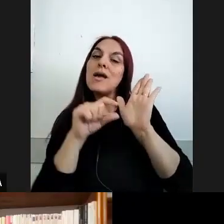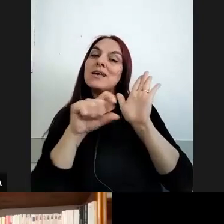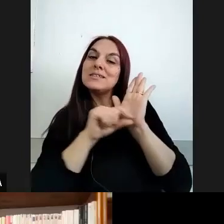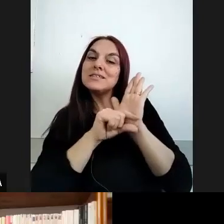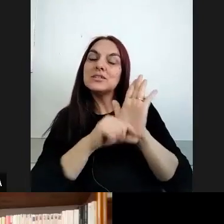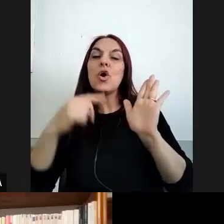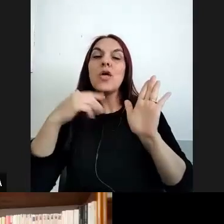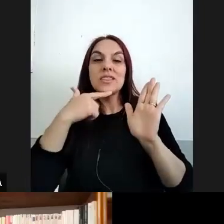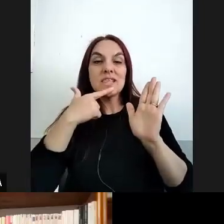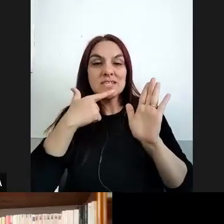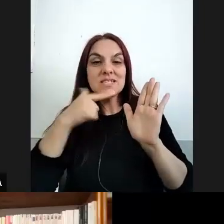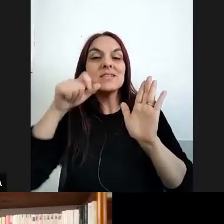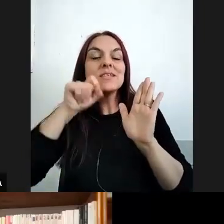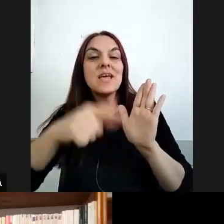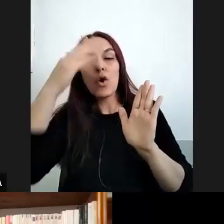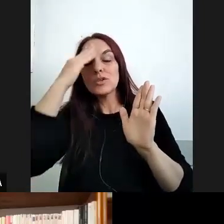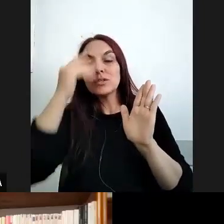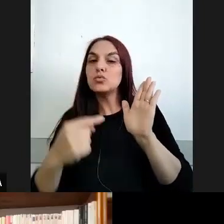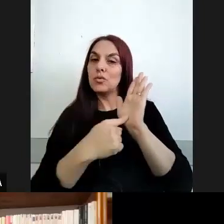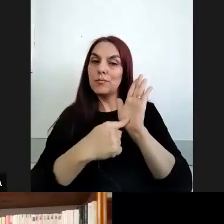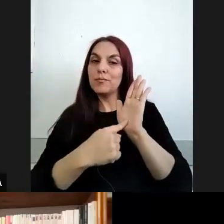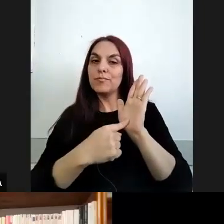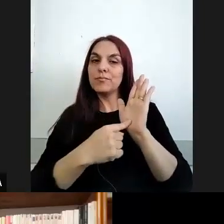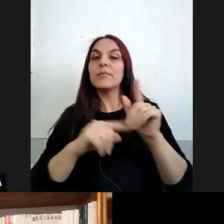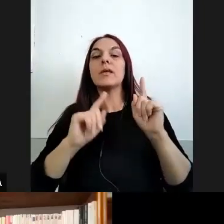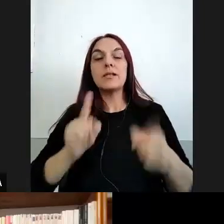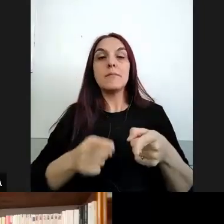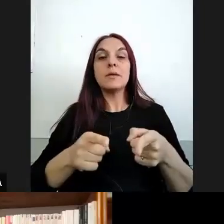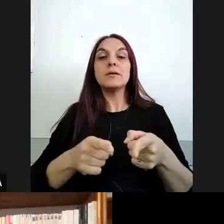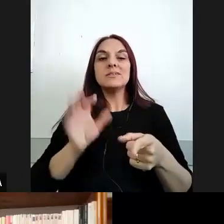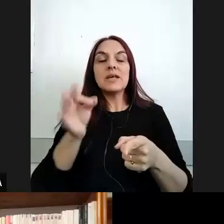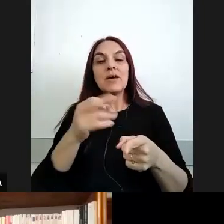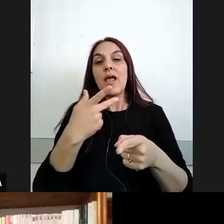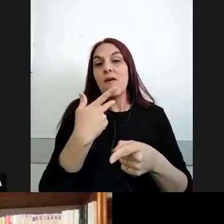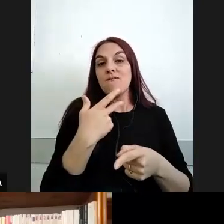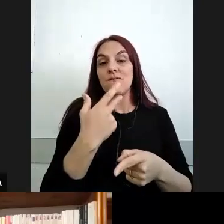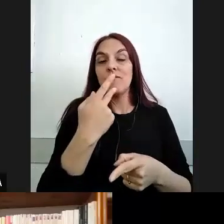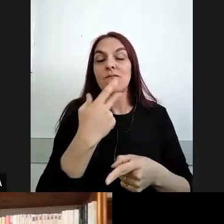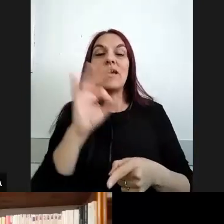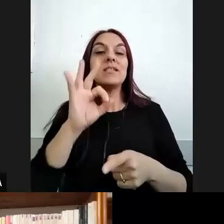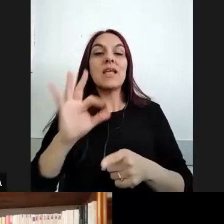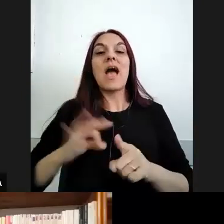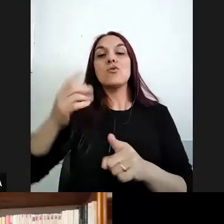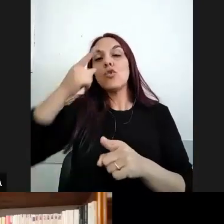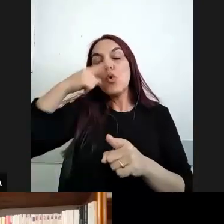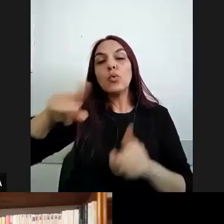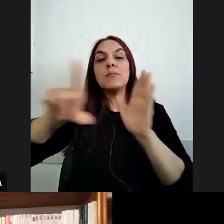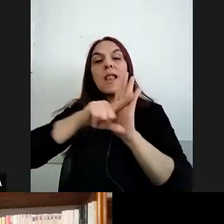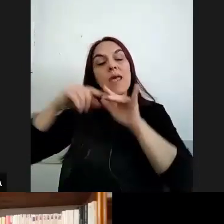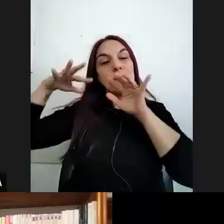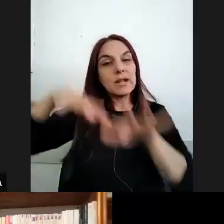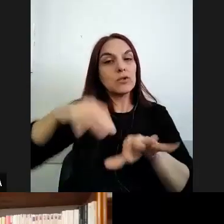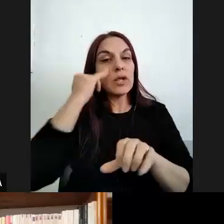constitución y tener en cuenta digamos también que ya llevamos veinte años de la de la sanción de la última ley migratoria